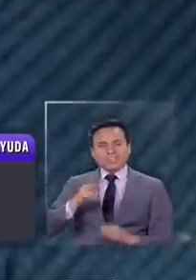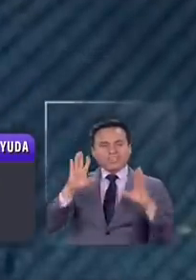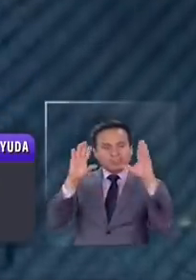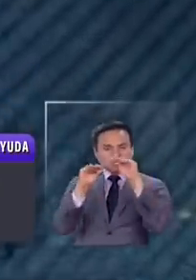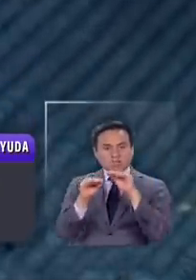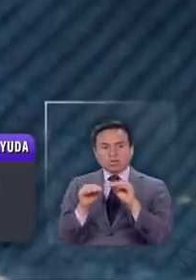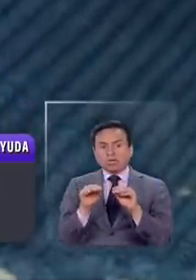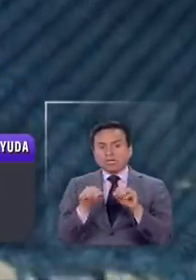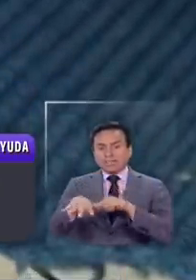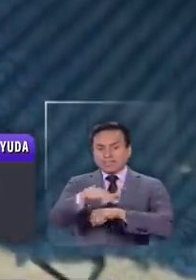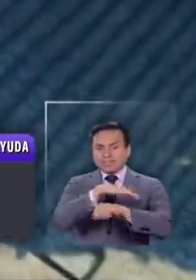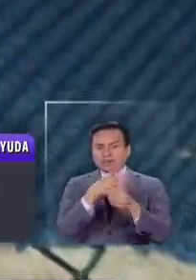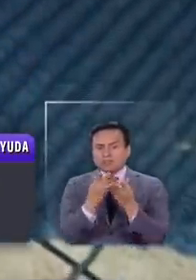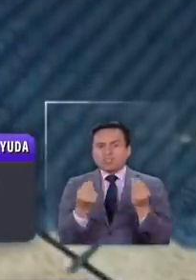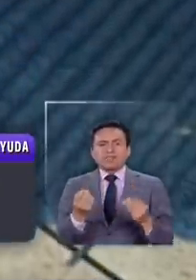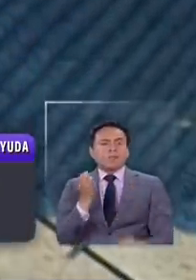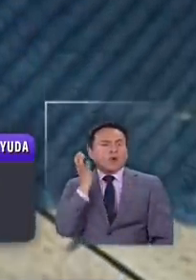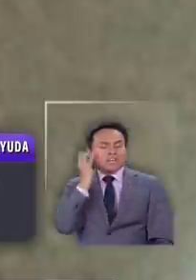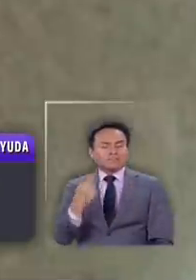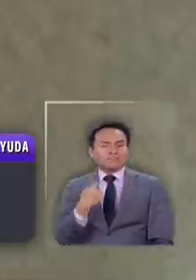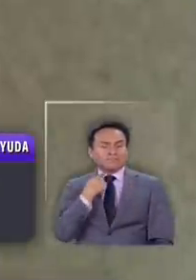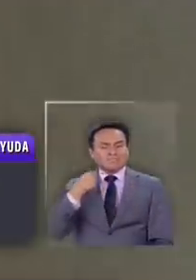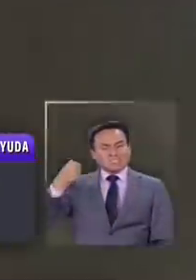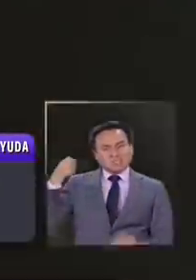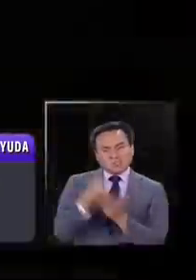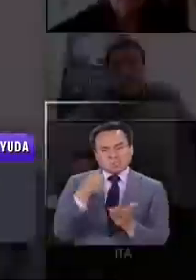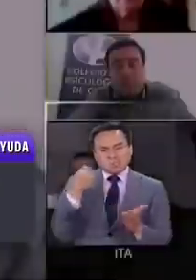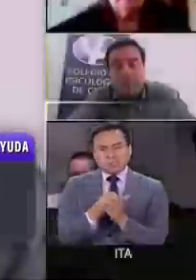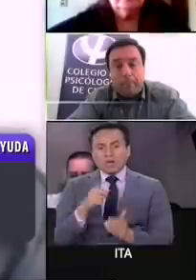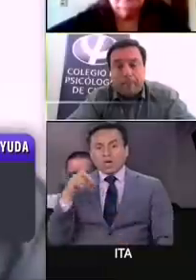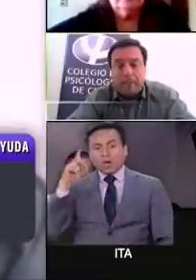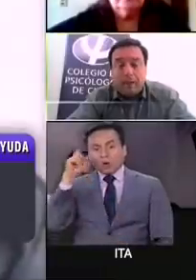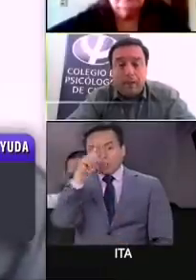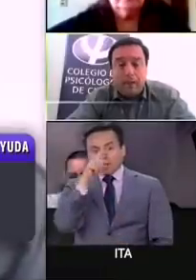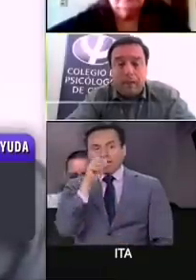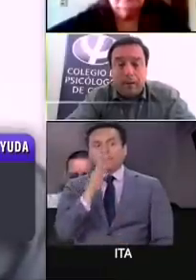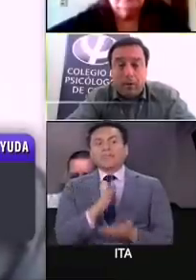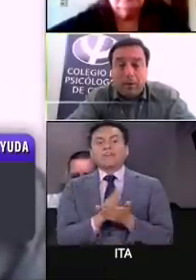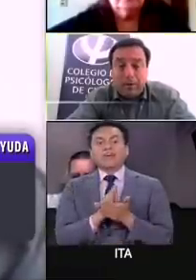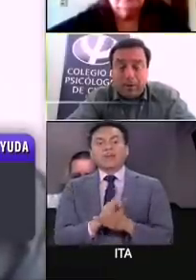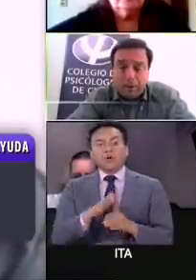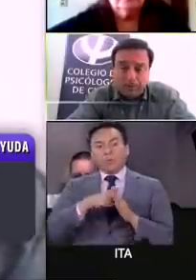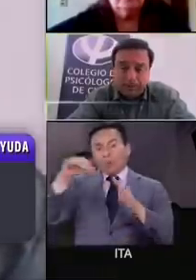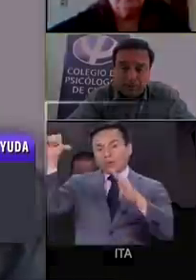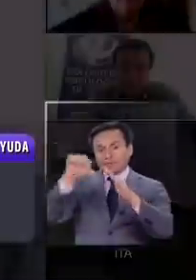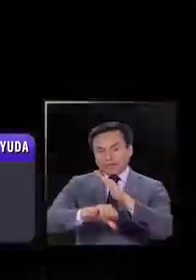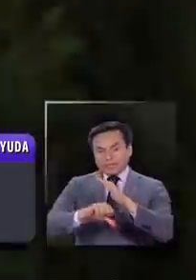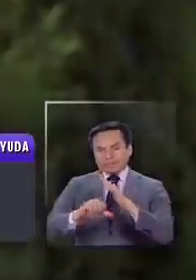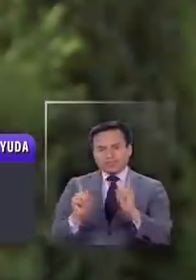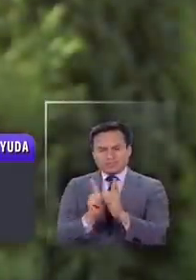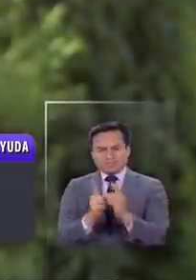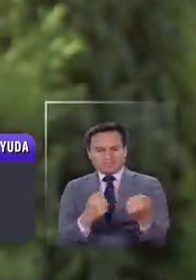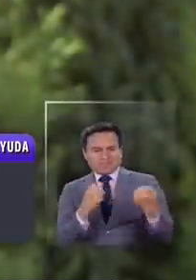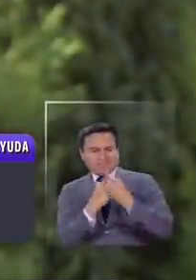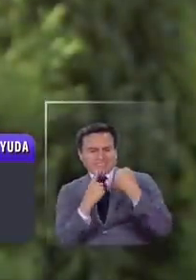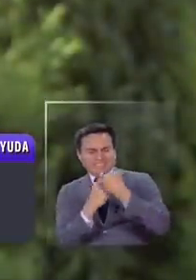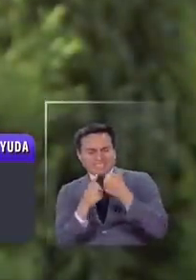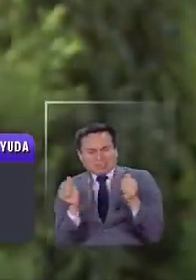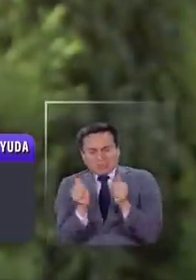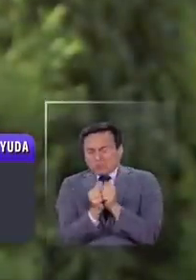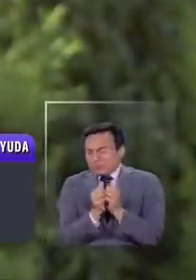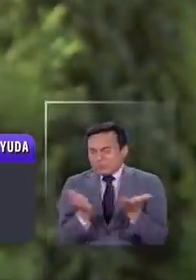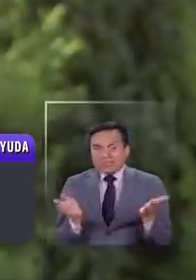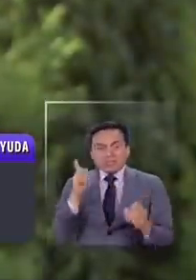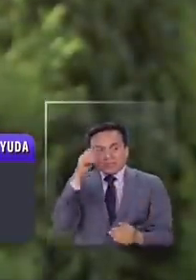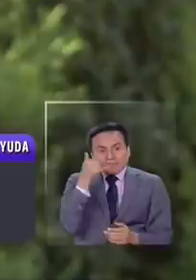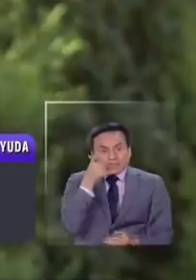hoy la realidad de varias mujeres víctimas de violencia intrafamiliar es compleja. Debe permanecer en cuarentena con el victimario. Por lo tanto, es muy difícil que pueda